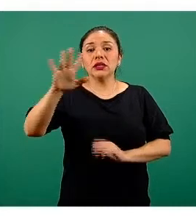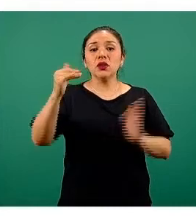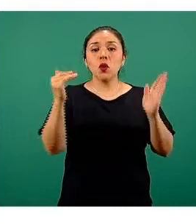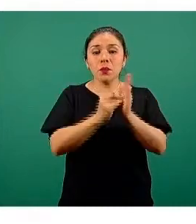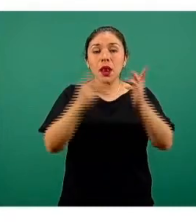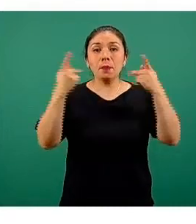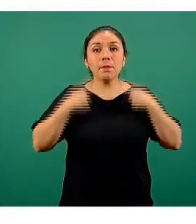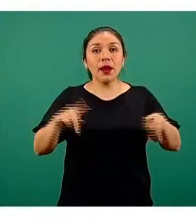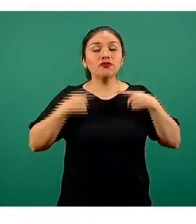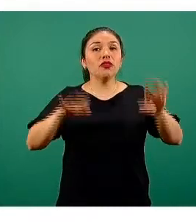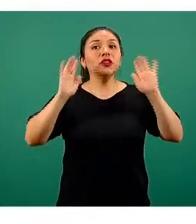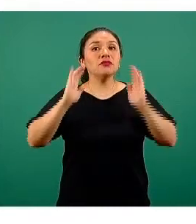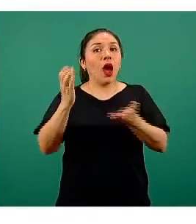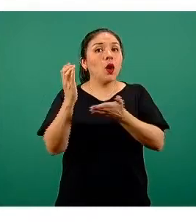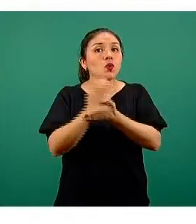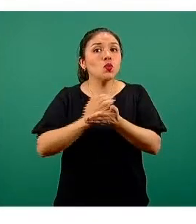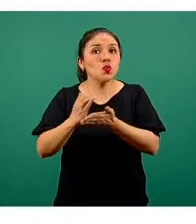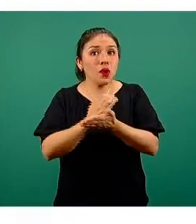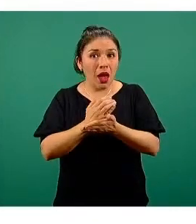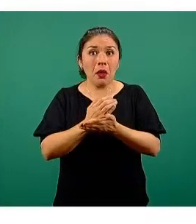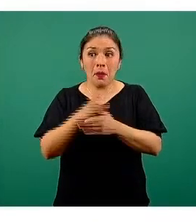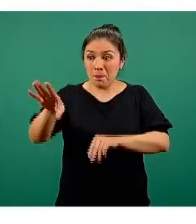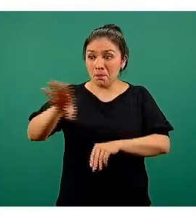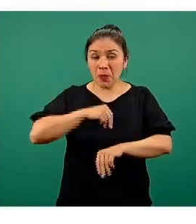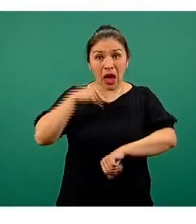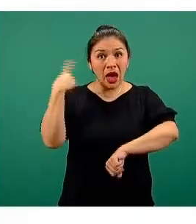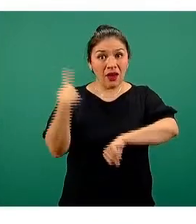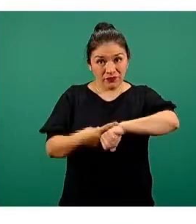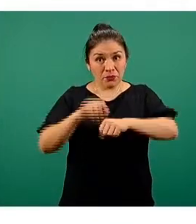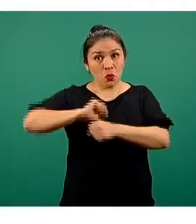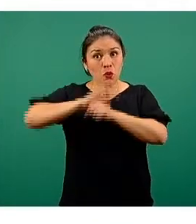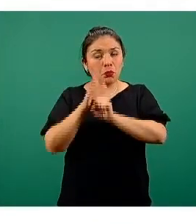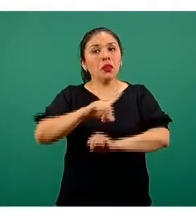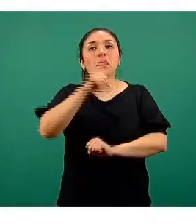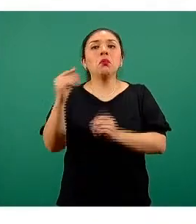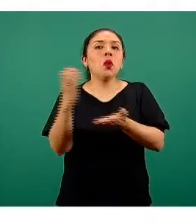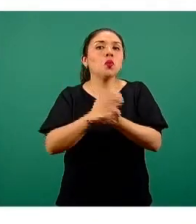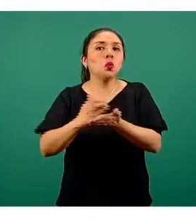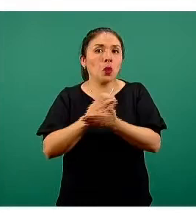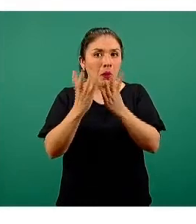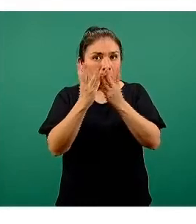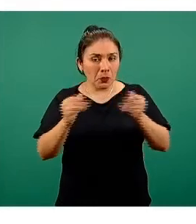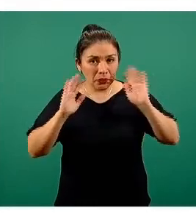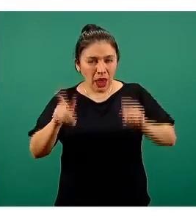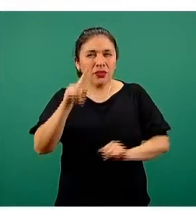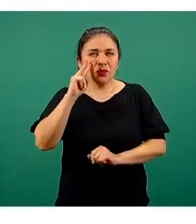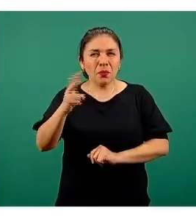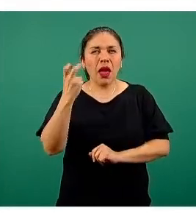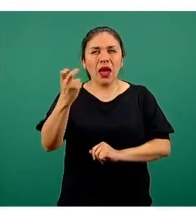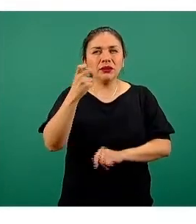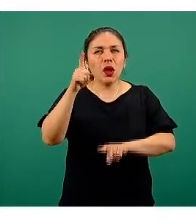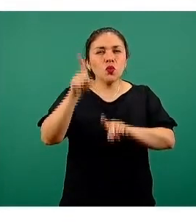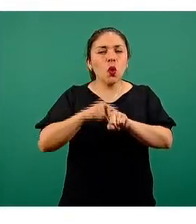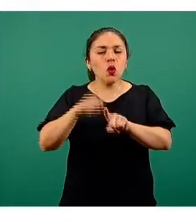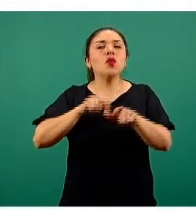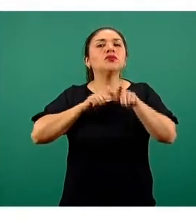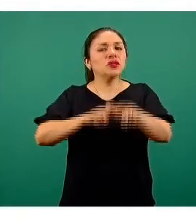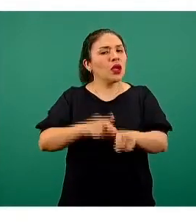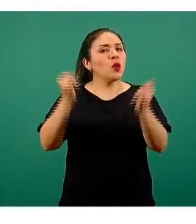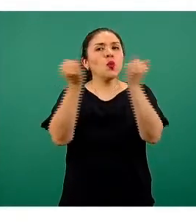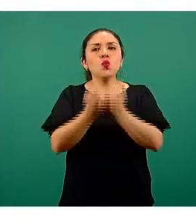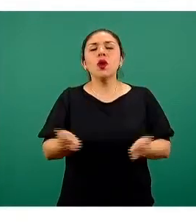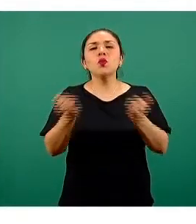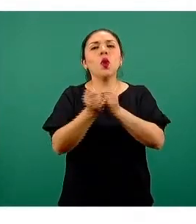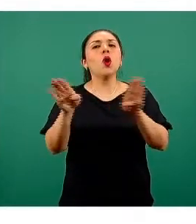.000. Las personas que se estiman ya se han recuperado, se han curado de la enfermedad y vemos cómo esta línea sigue de forma